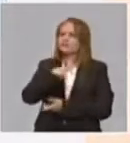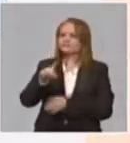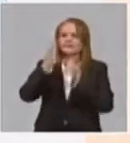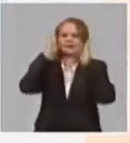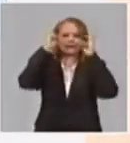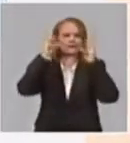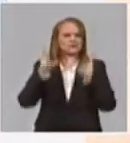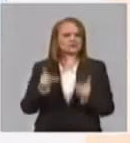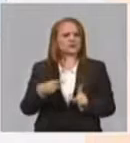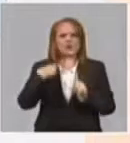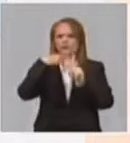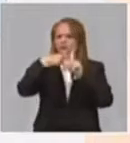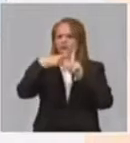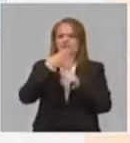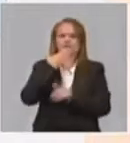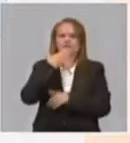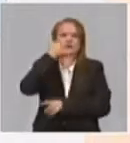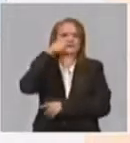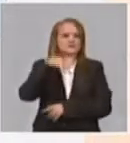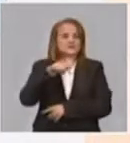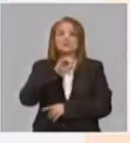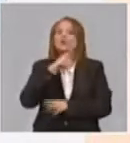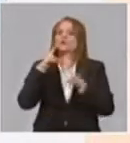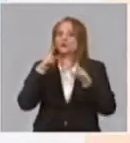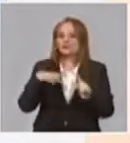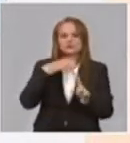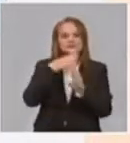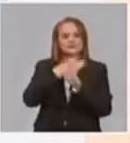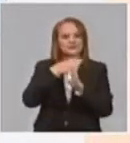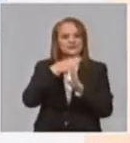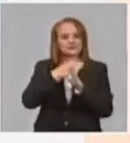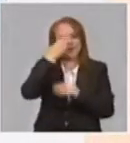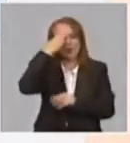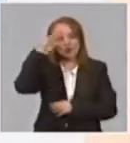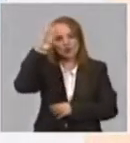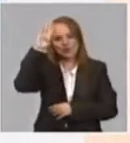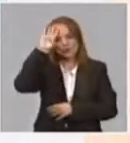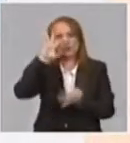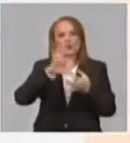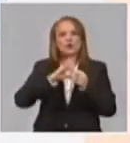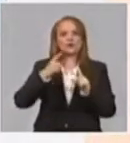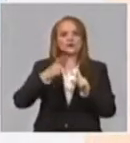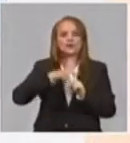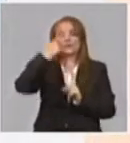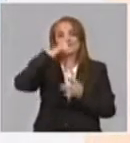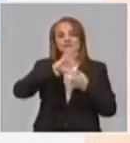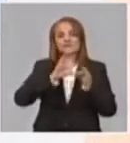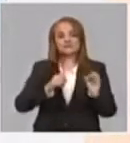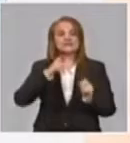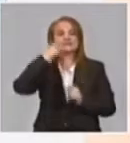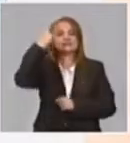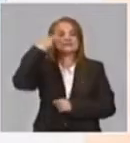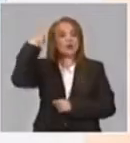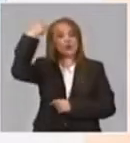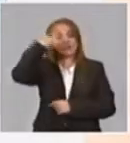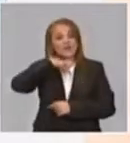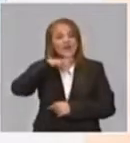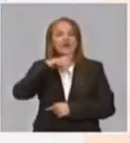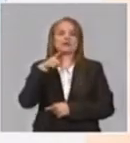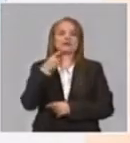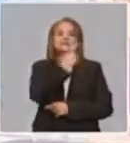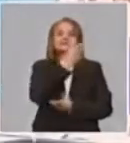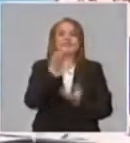positivas, y repito, Guantánamo, Santiago, Artemisa, Ciego de Ávila, Santi Espíritu, Cienfuegos y Pinar de Río,